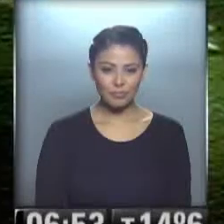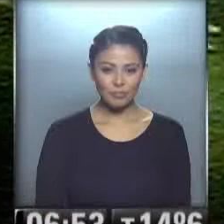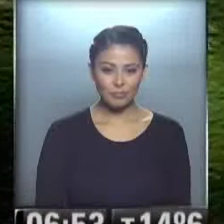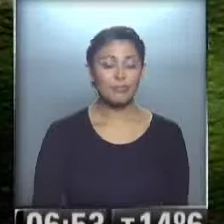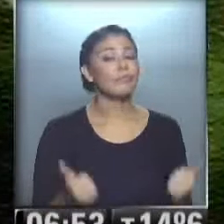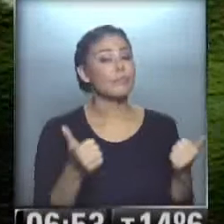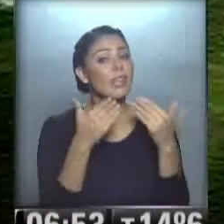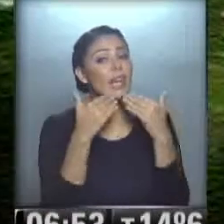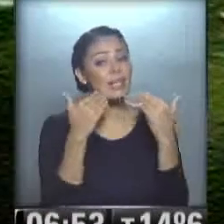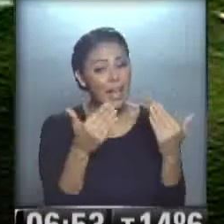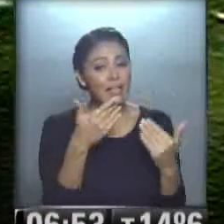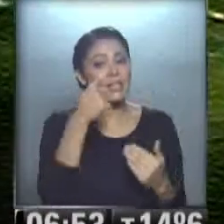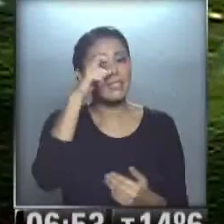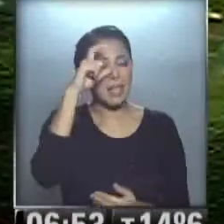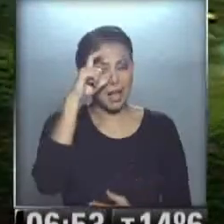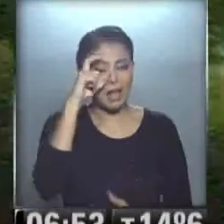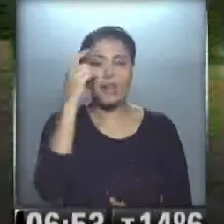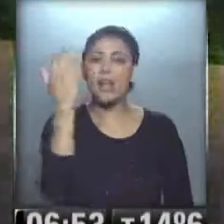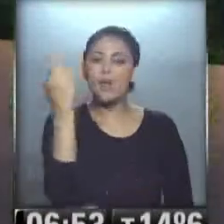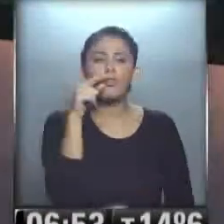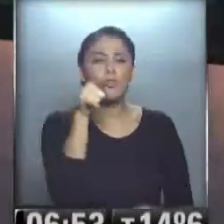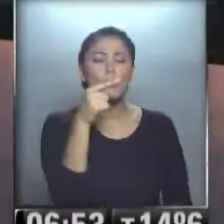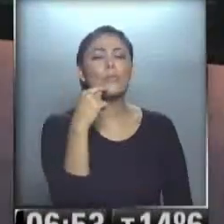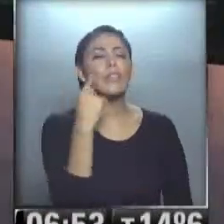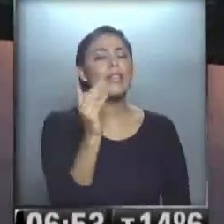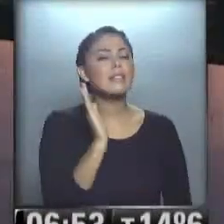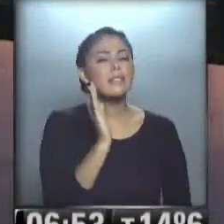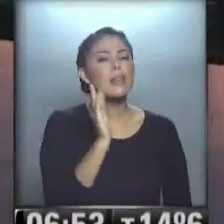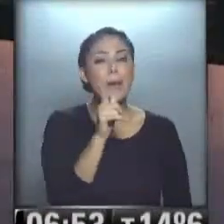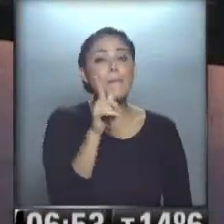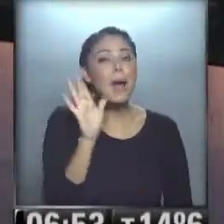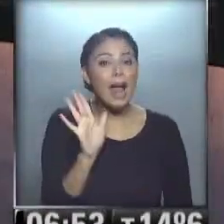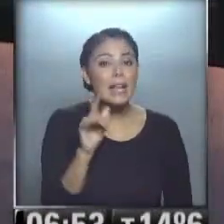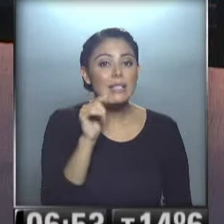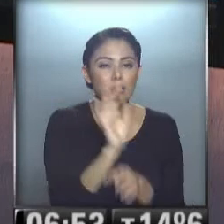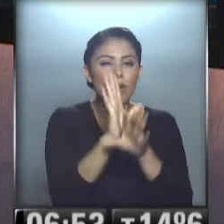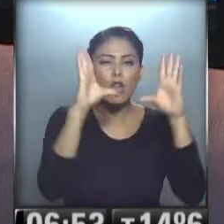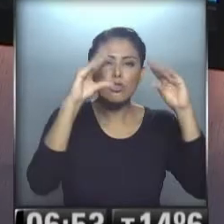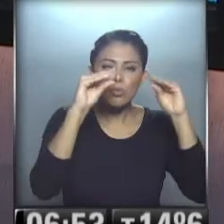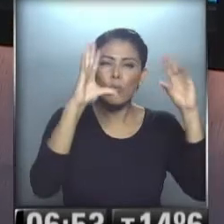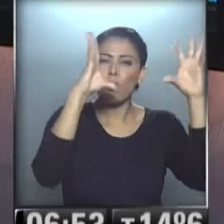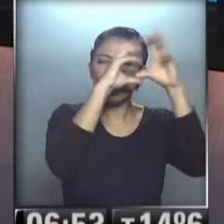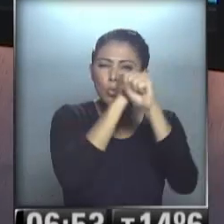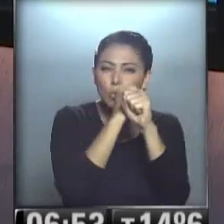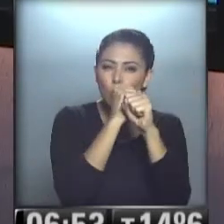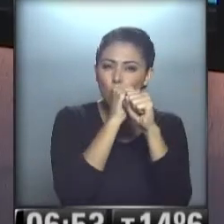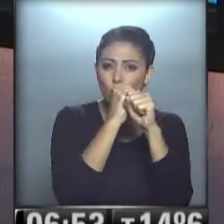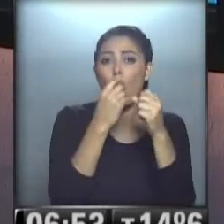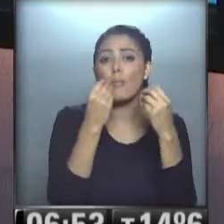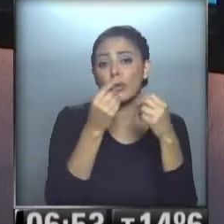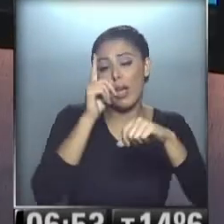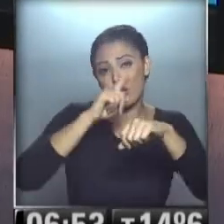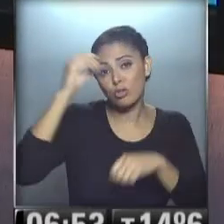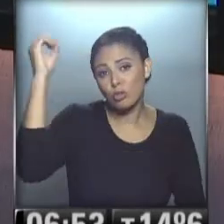...muy bien, gracias Alejandro... ...y recién justamente vos estabas comentando... ...que parece que es de noche y que está oscuro... ...y efectivamente el sol está